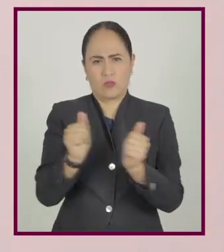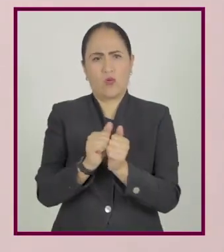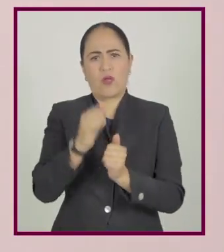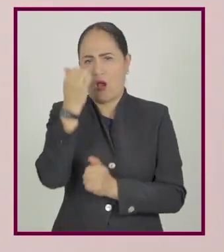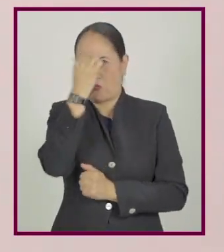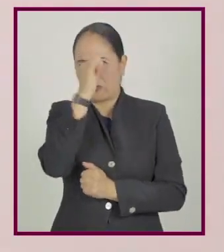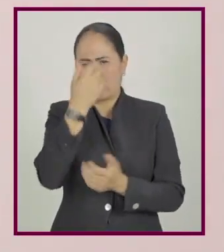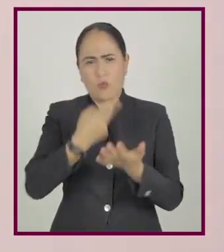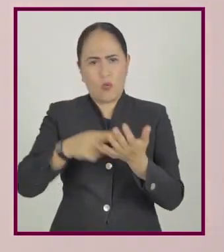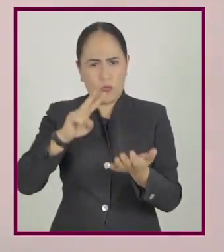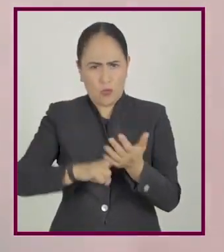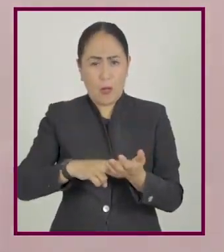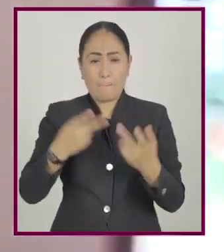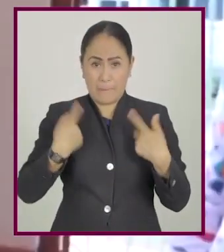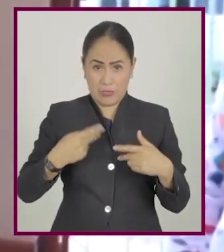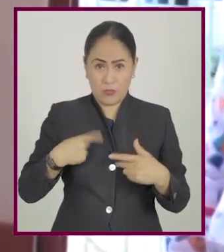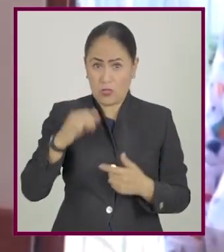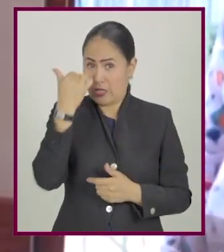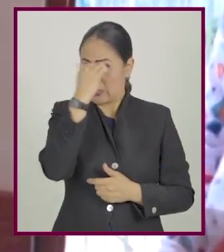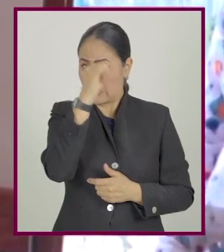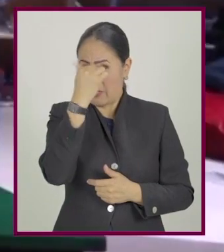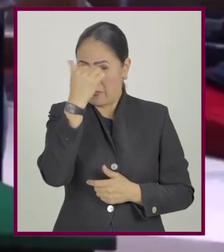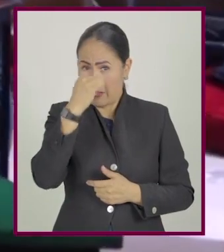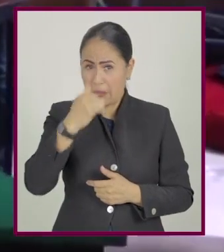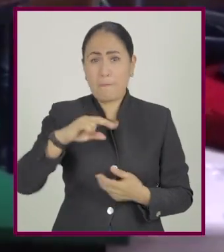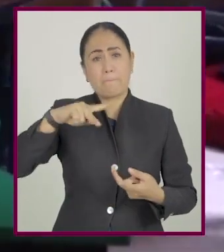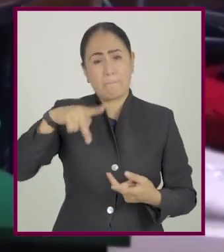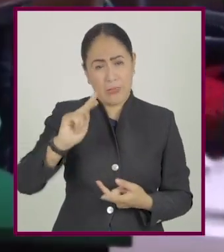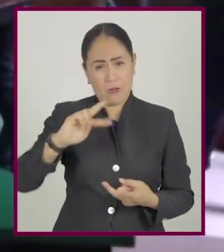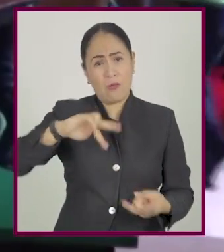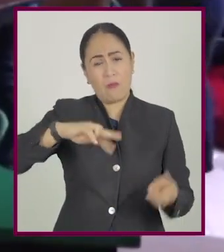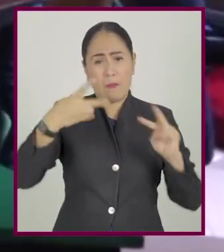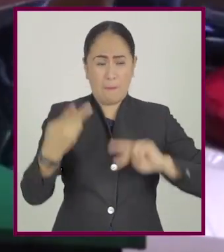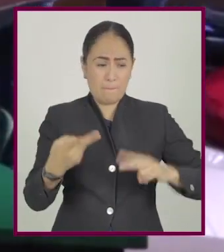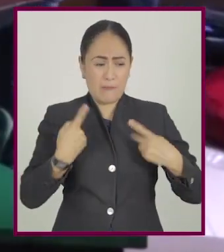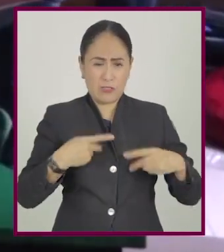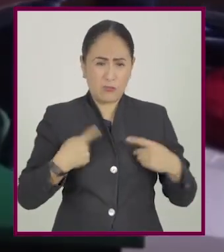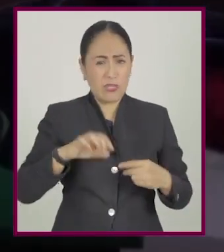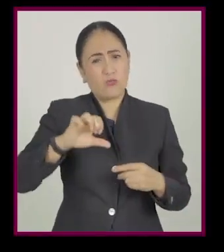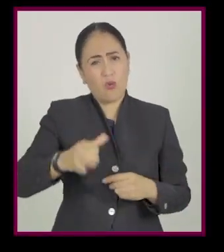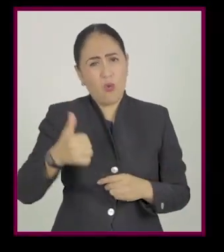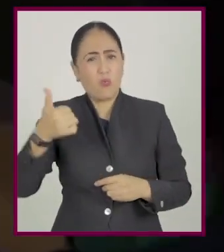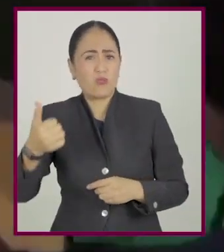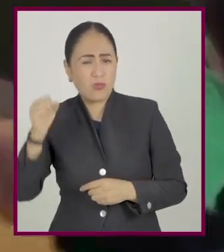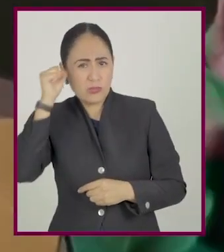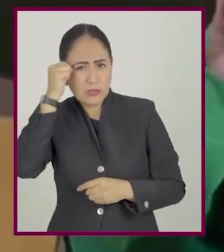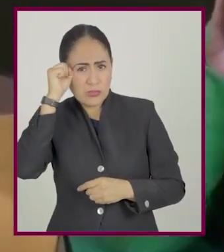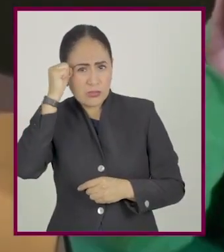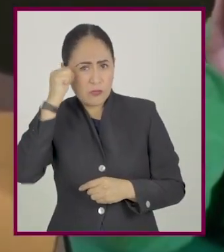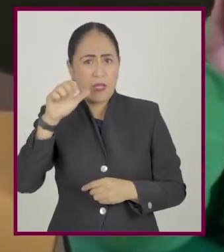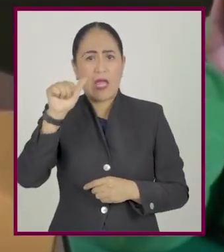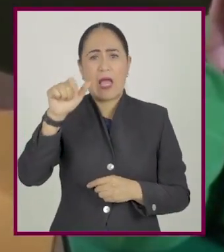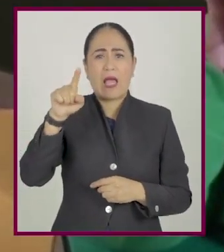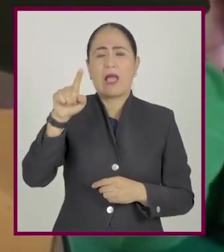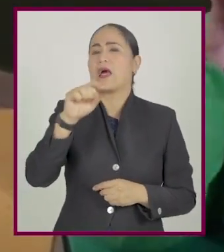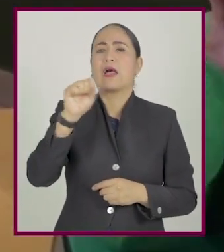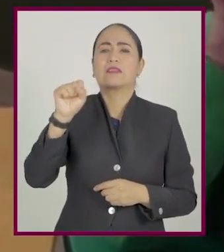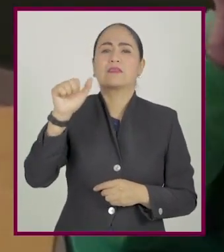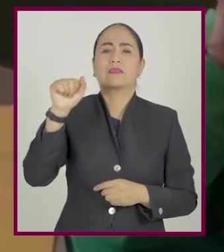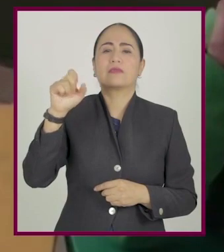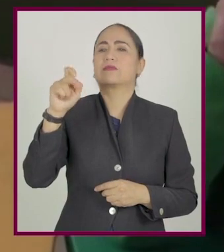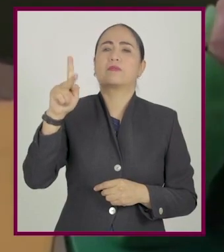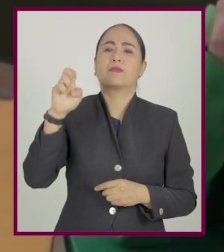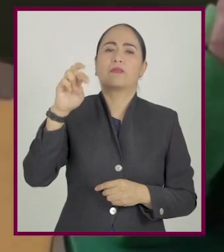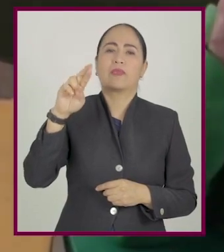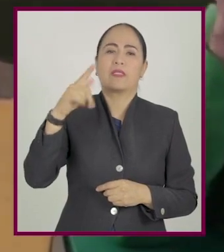decir, no todos los Savant tienen autismo, aunque es posible que tengan otro síndrome, el Asperger. Una mujer